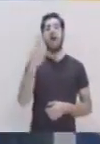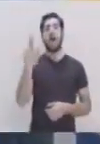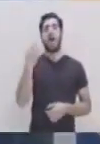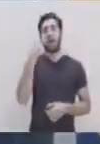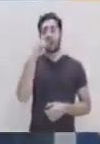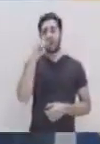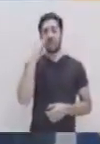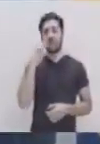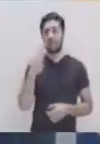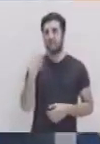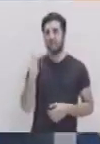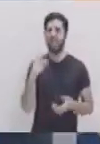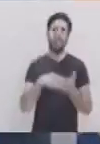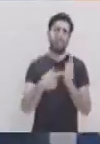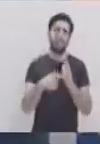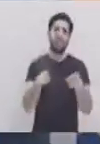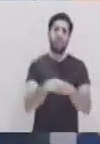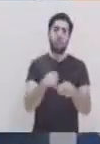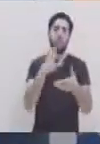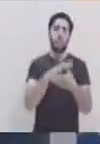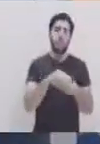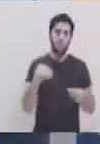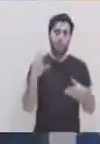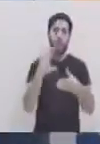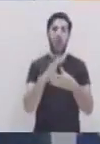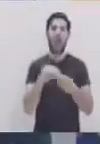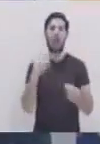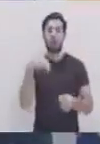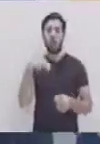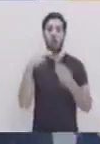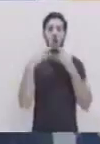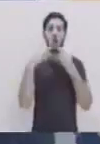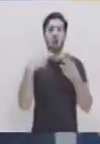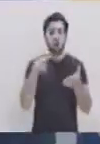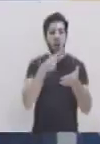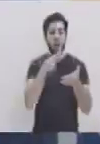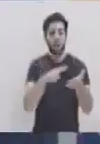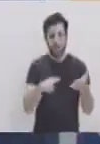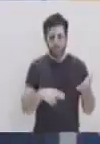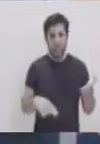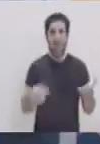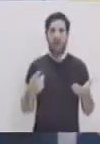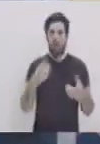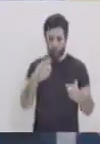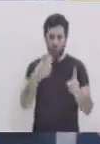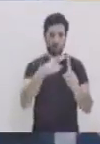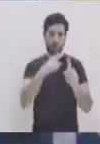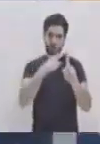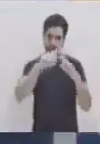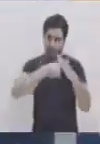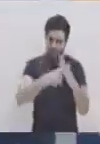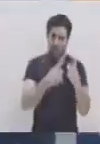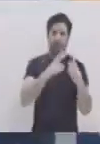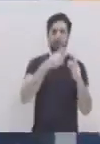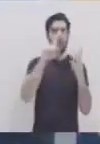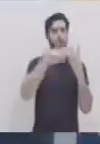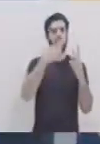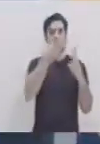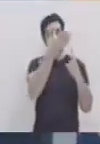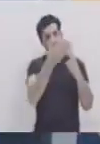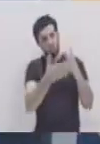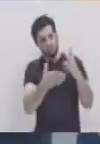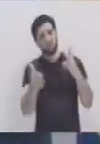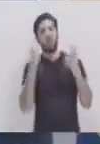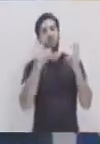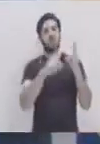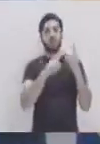narrativa es una novela, un cuento. ¿Cuáles son las partes de ello? El inicio, el nudo y el desenlace.